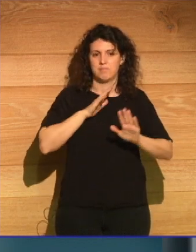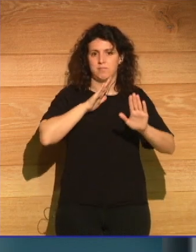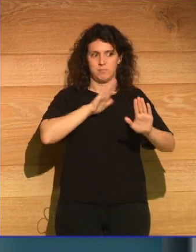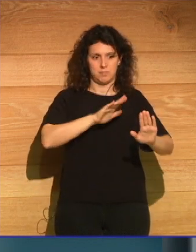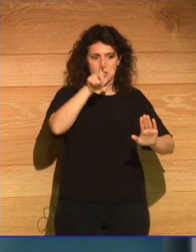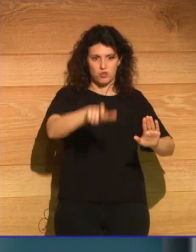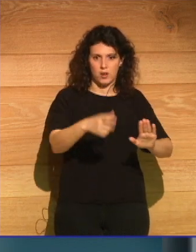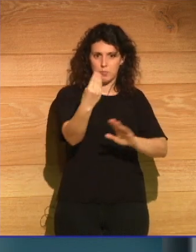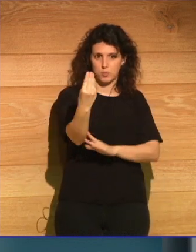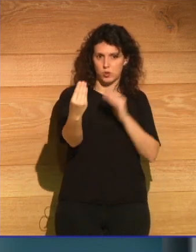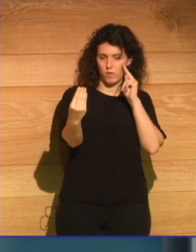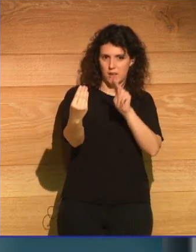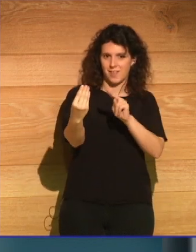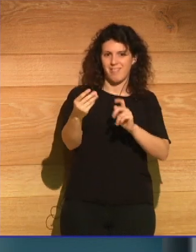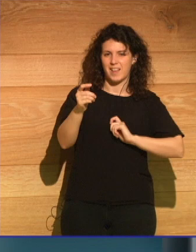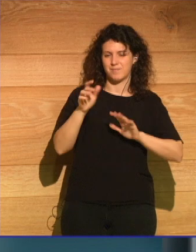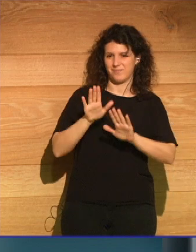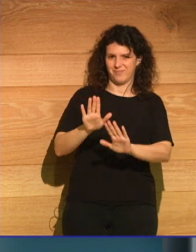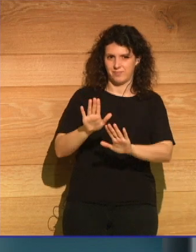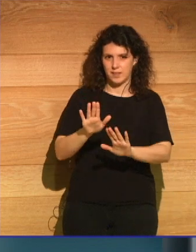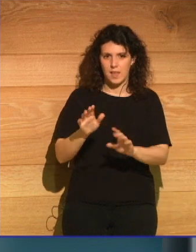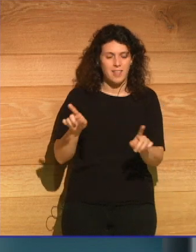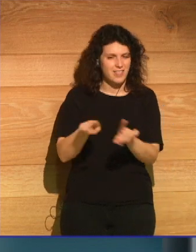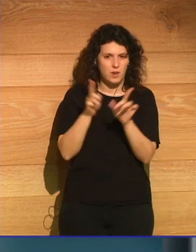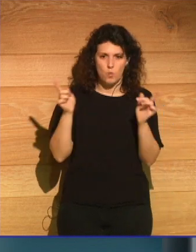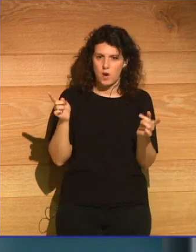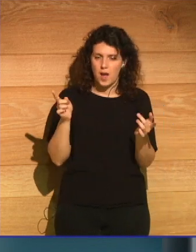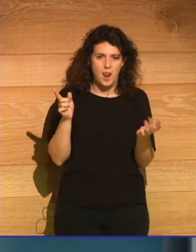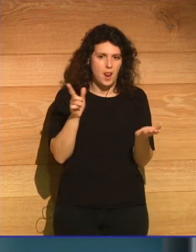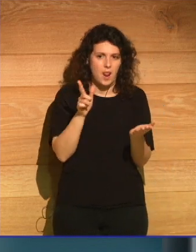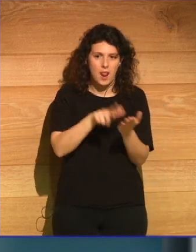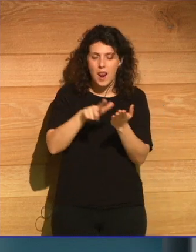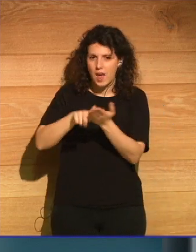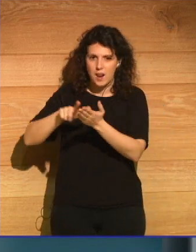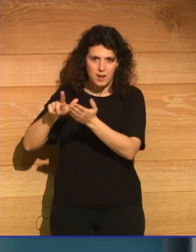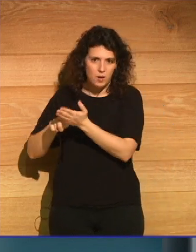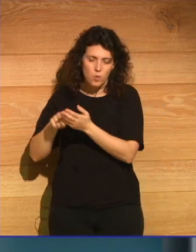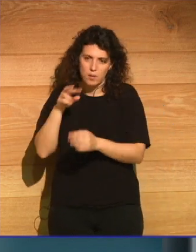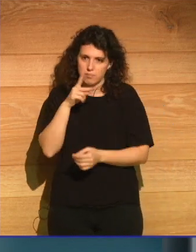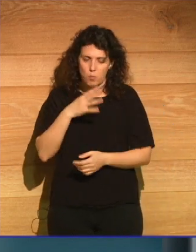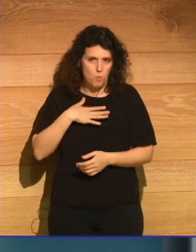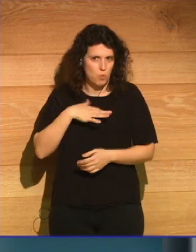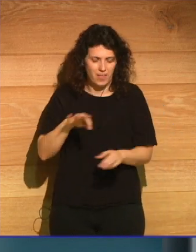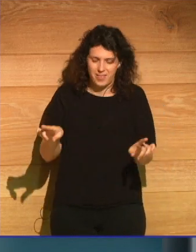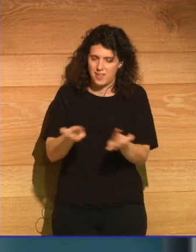encontrar sea cual sea la lengua que esa persona del futuro pueda hablar este